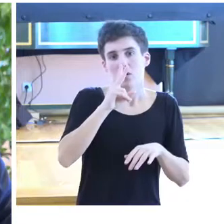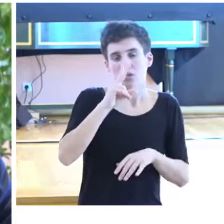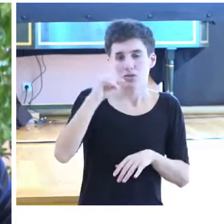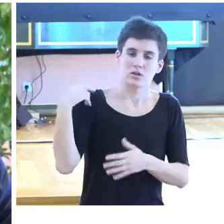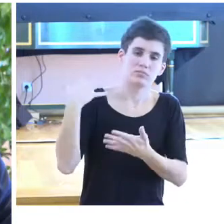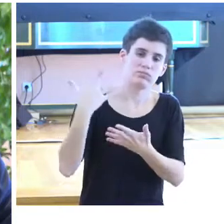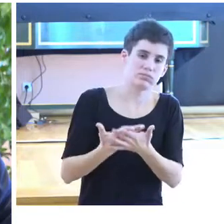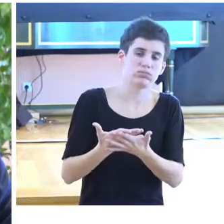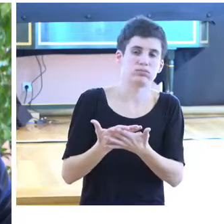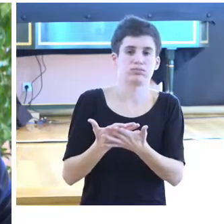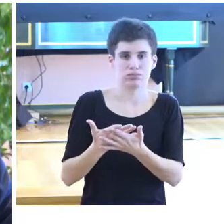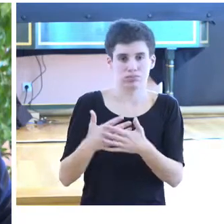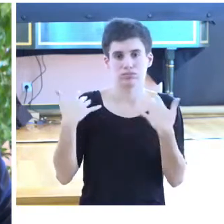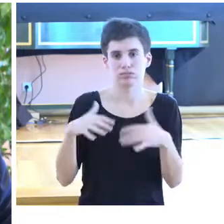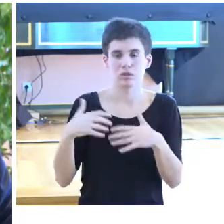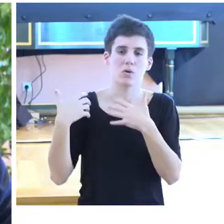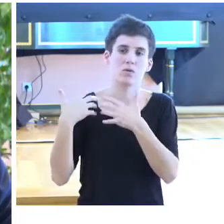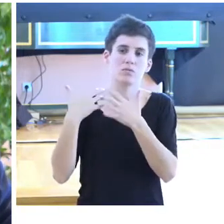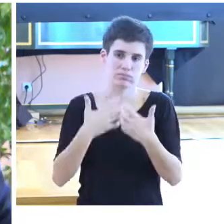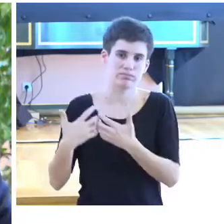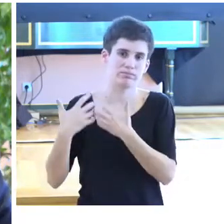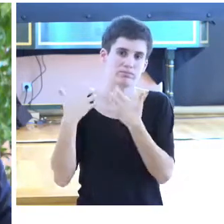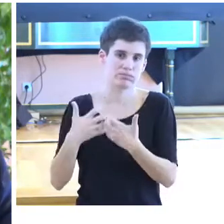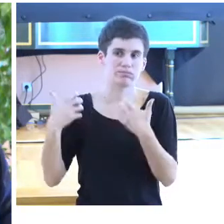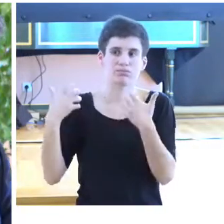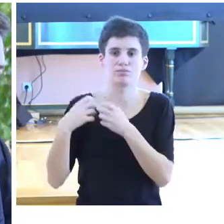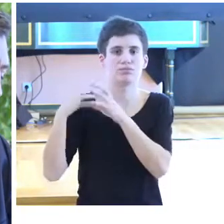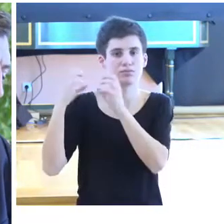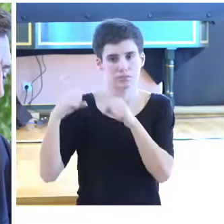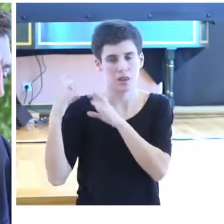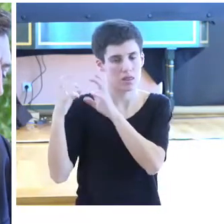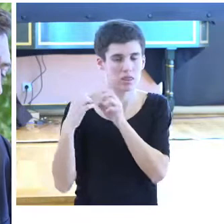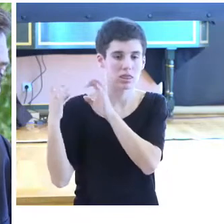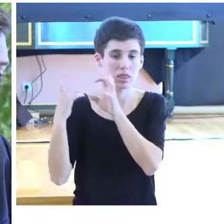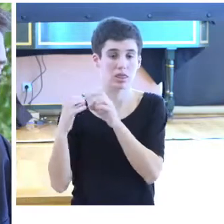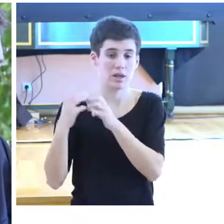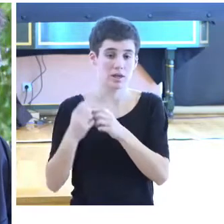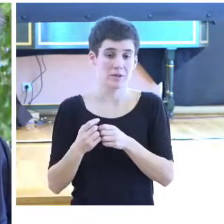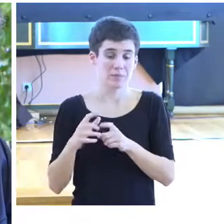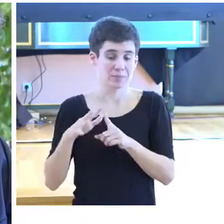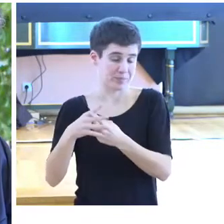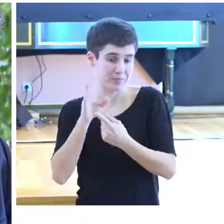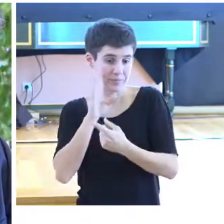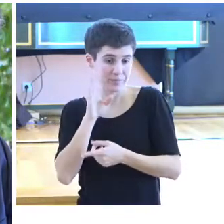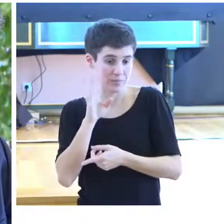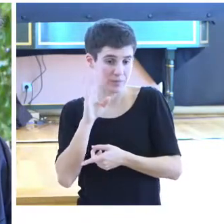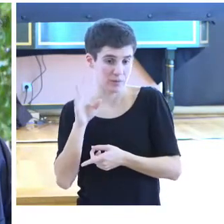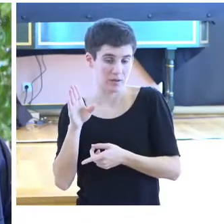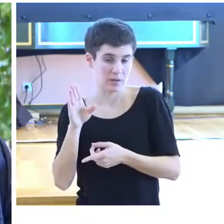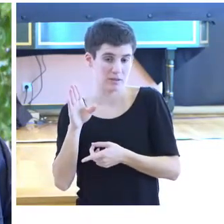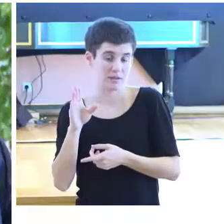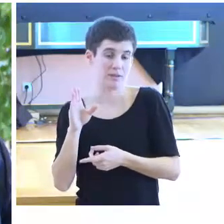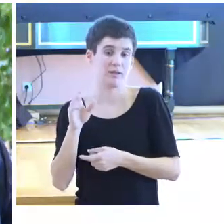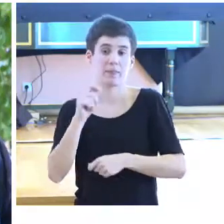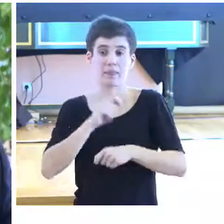arduas negociaciones. Para desencallar esta situación, desde la Asociación de Policías